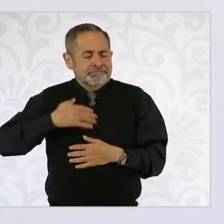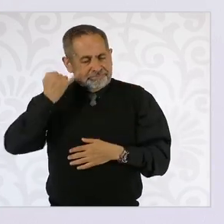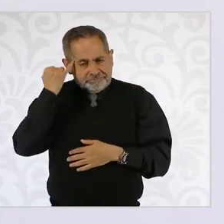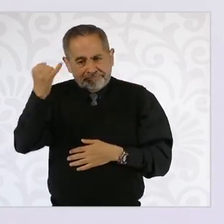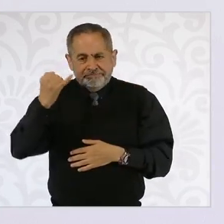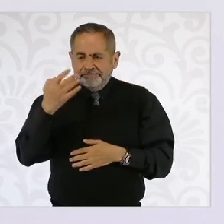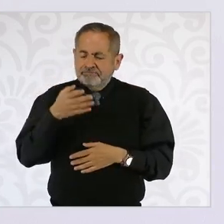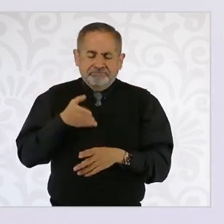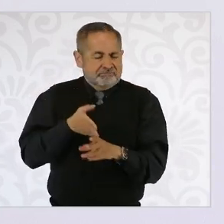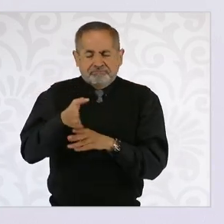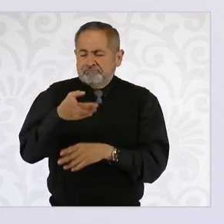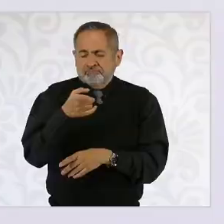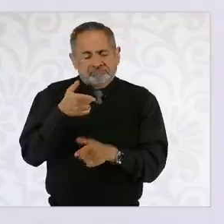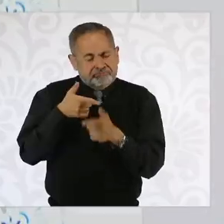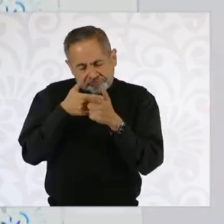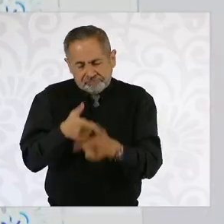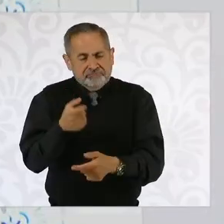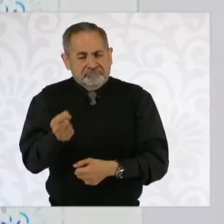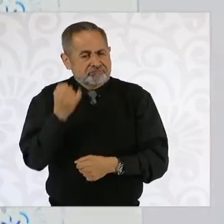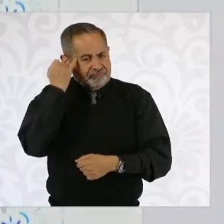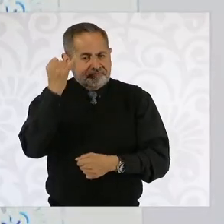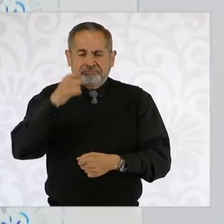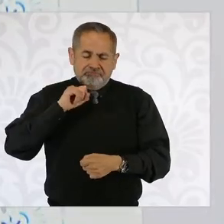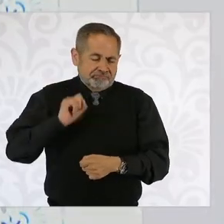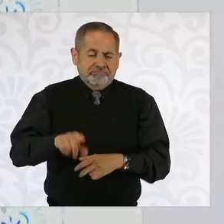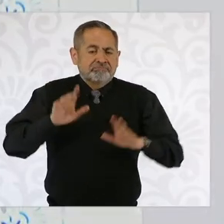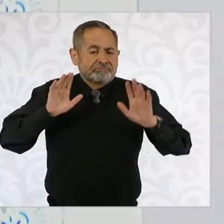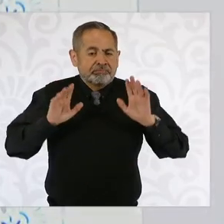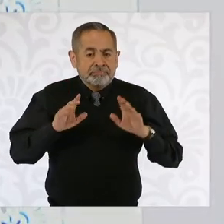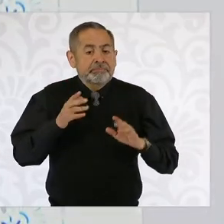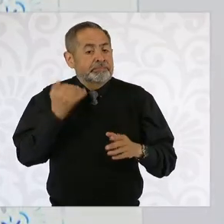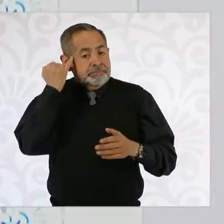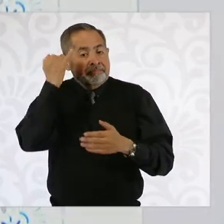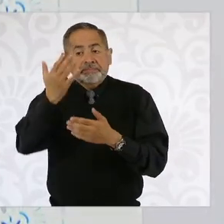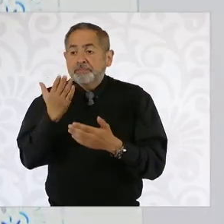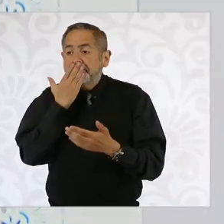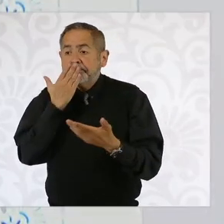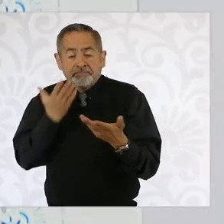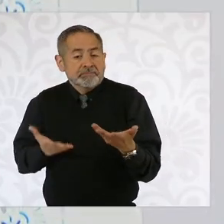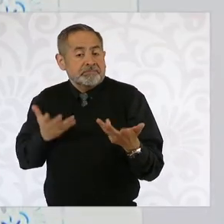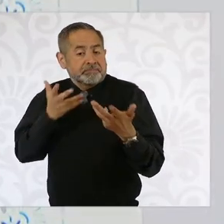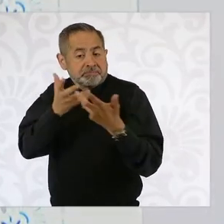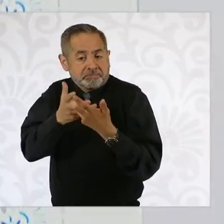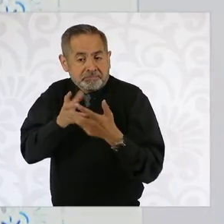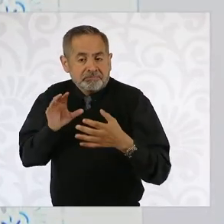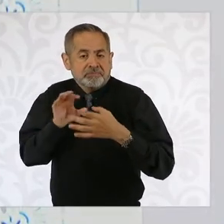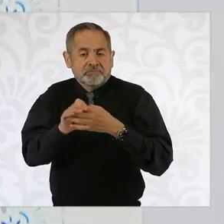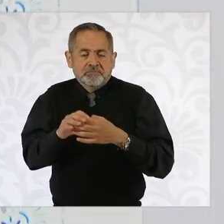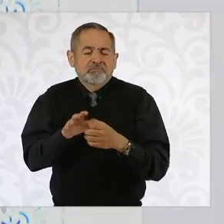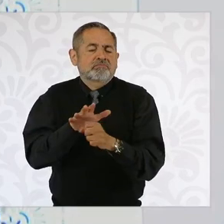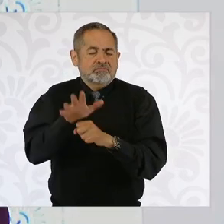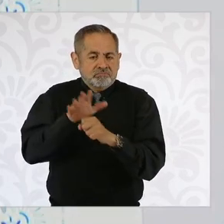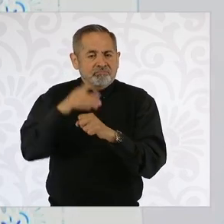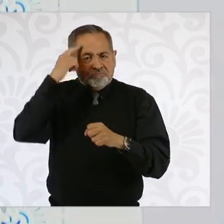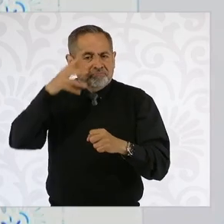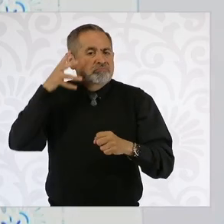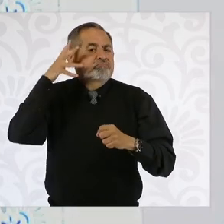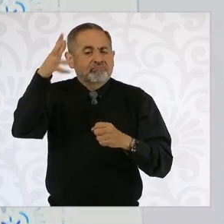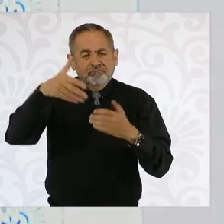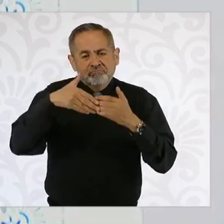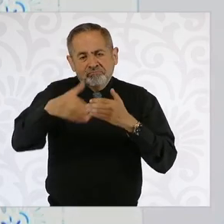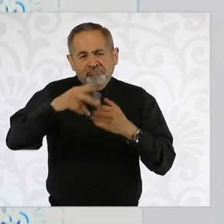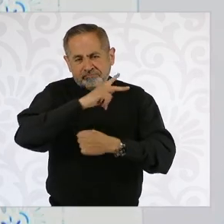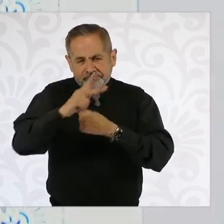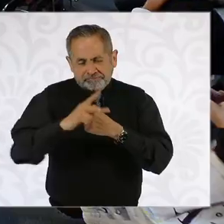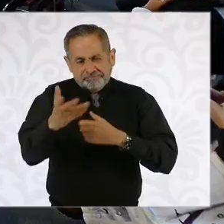posición y esta integración que se plantea en Sonora tiene muchas posibilidades para Sonora y para